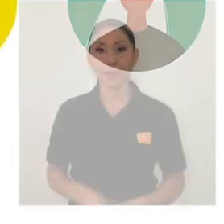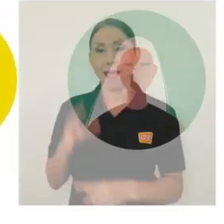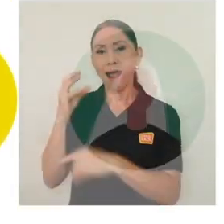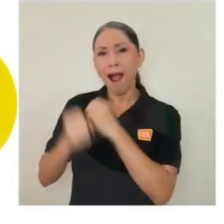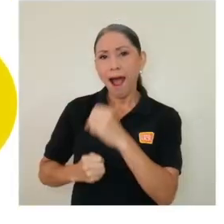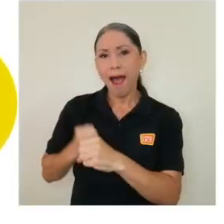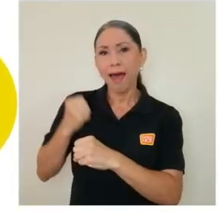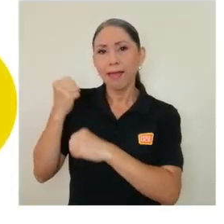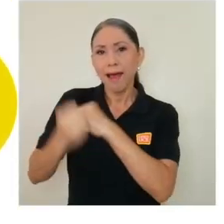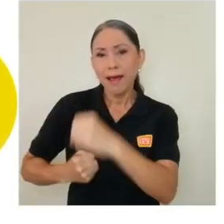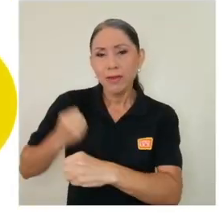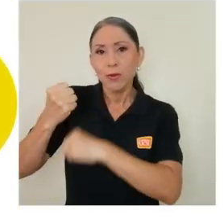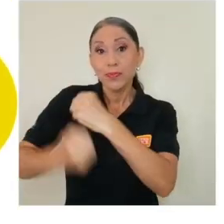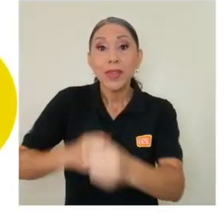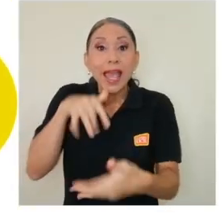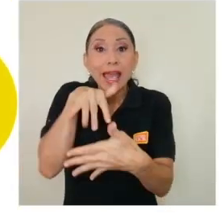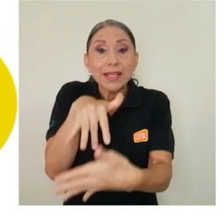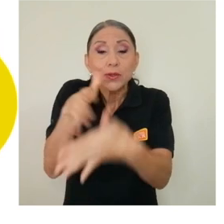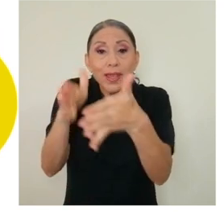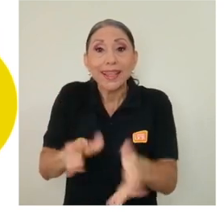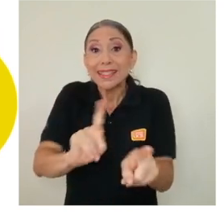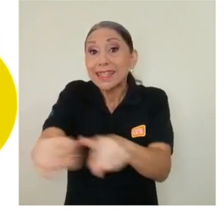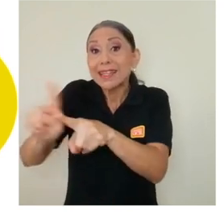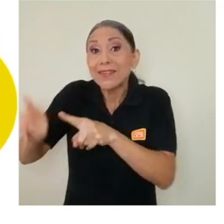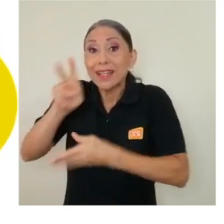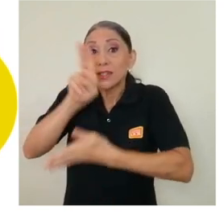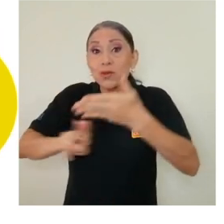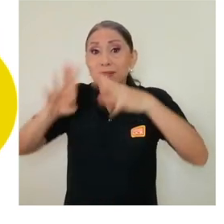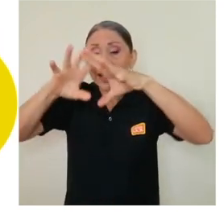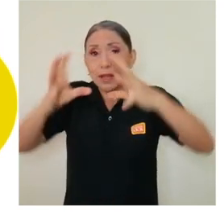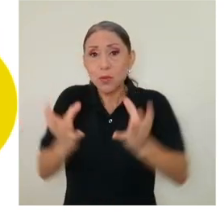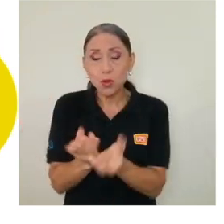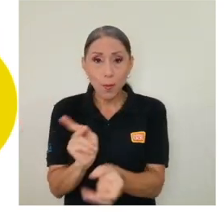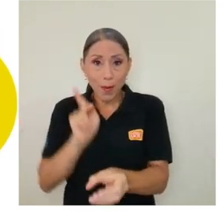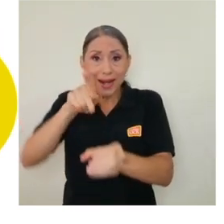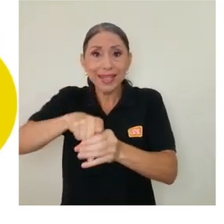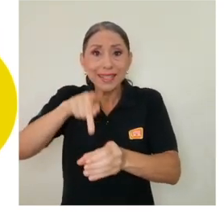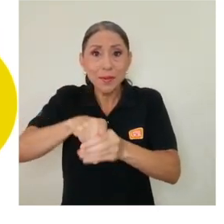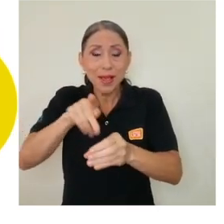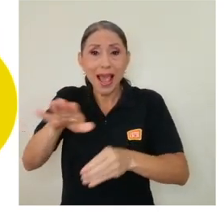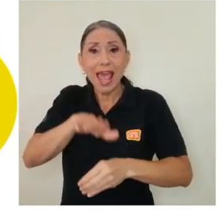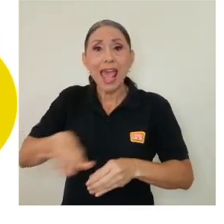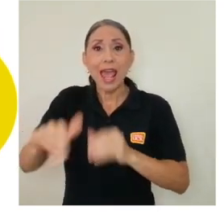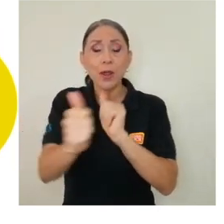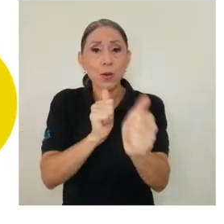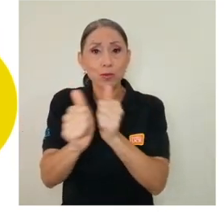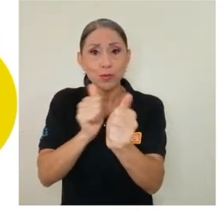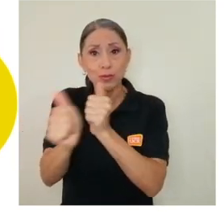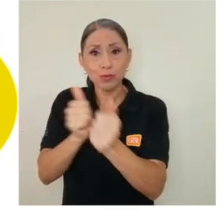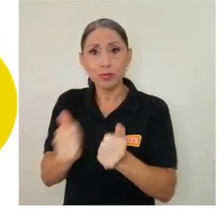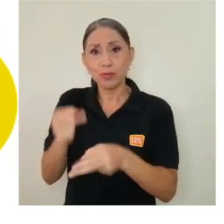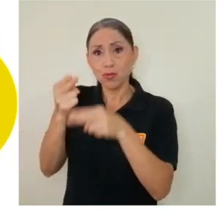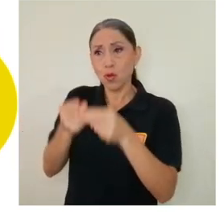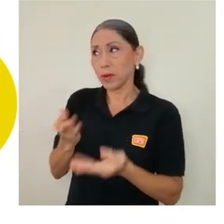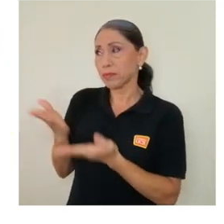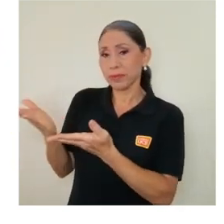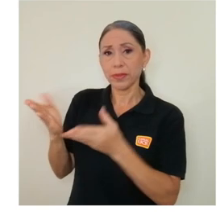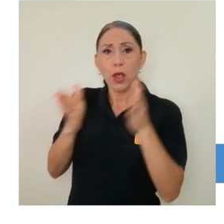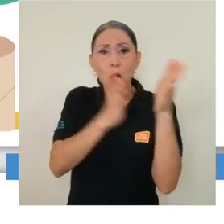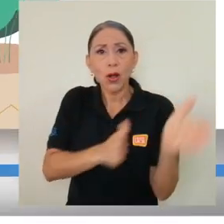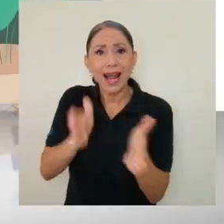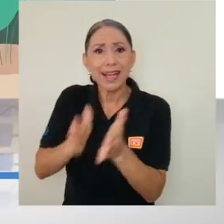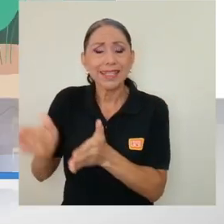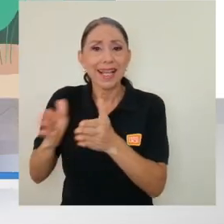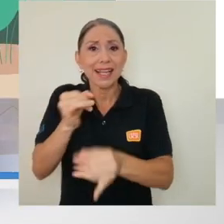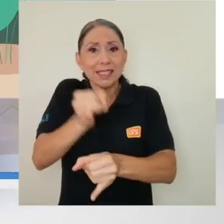Cada año estudiantes de diferentes universidades del mundo participan en el Developing Solutions for Developing Countries que